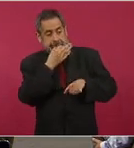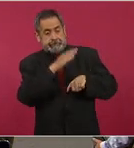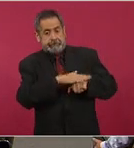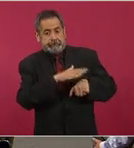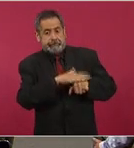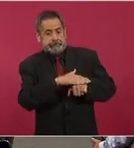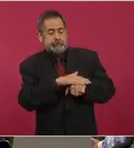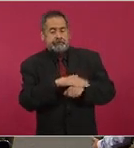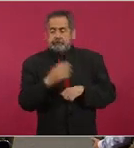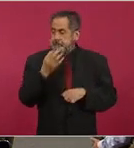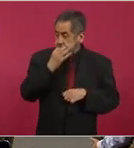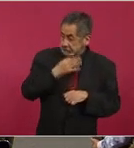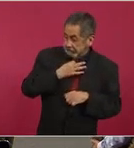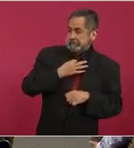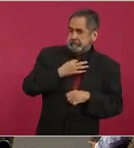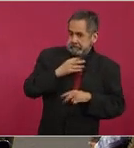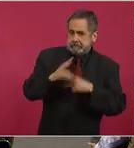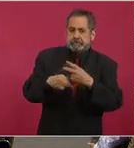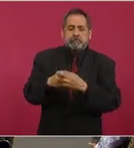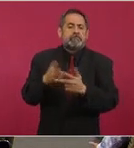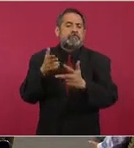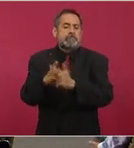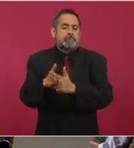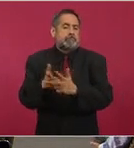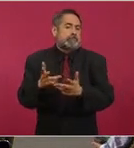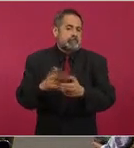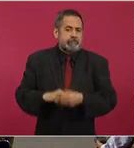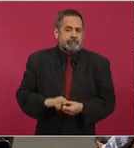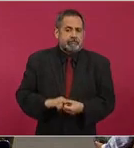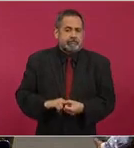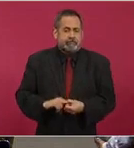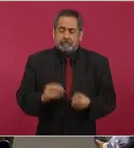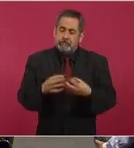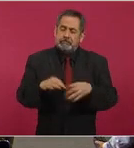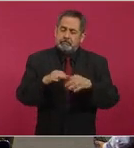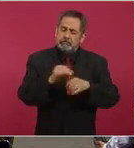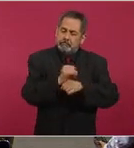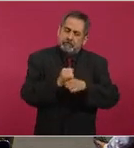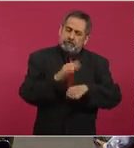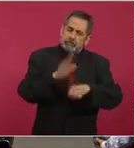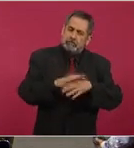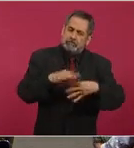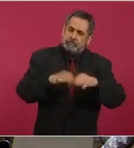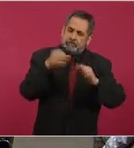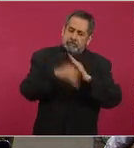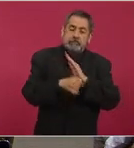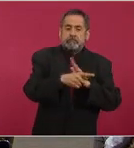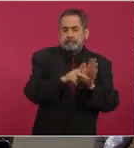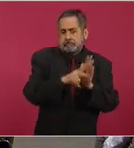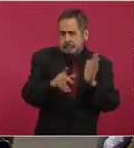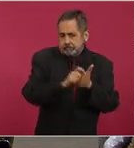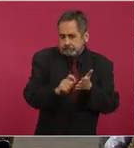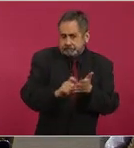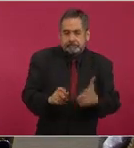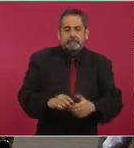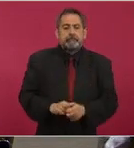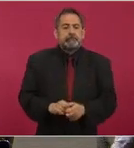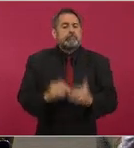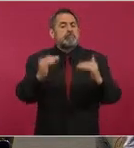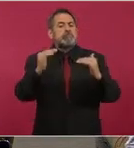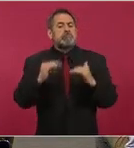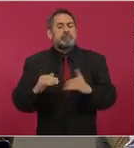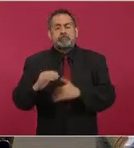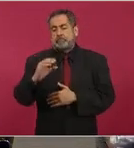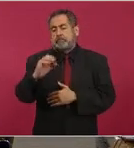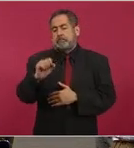avanzando y que es muy importante por tratarse de un compañero periodista. Siguiente. En el caso del homicidio de